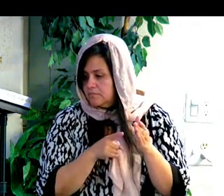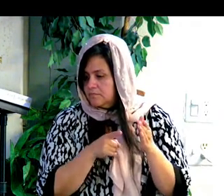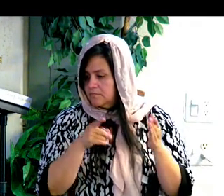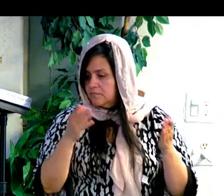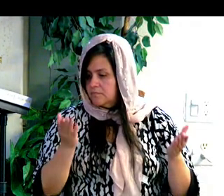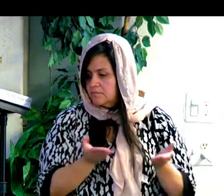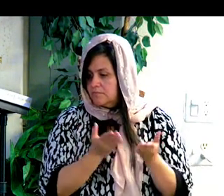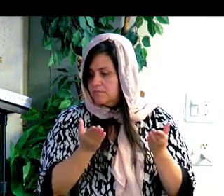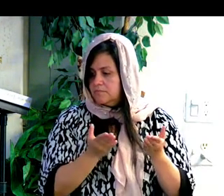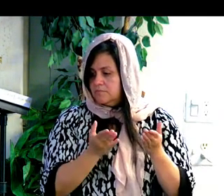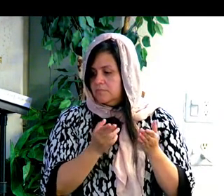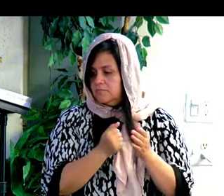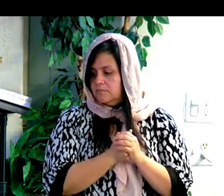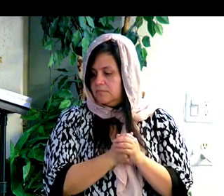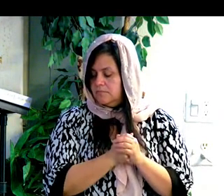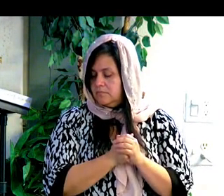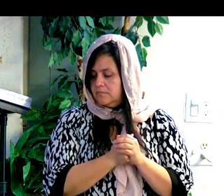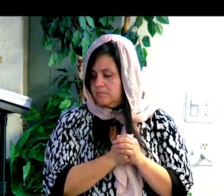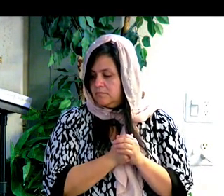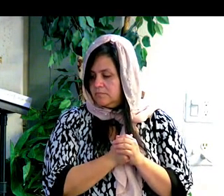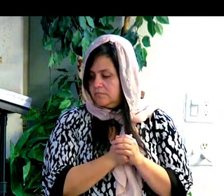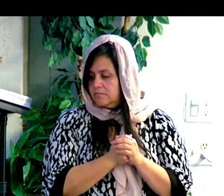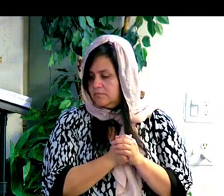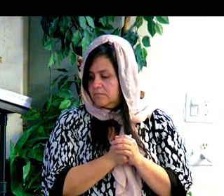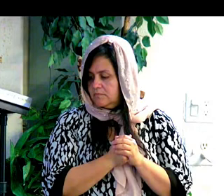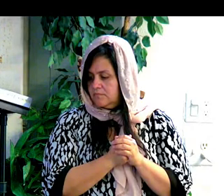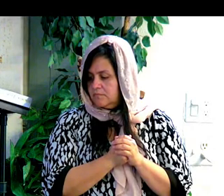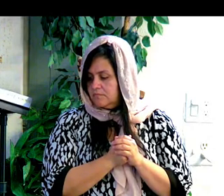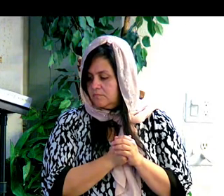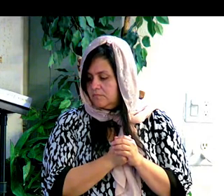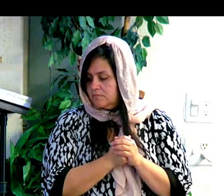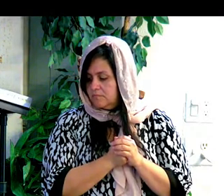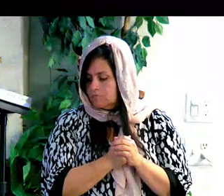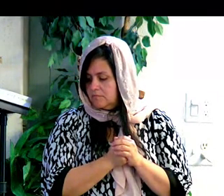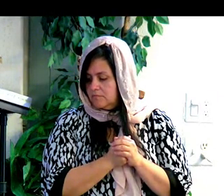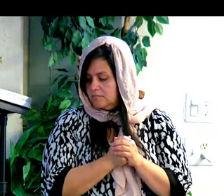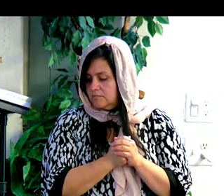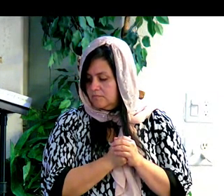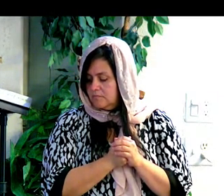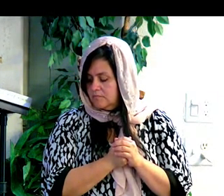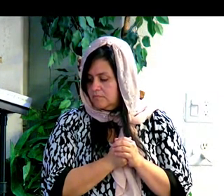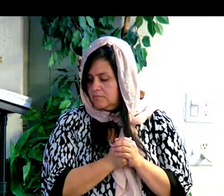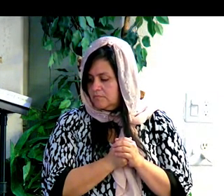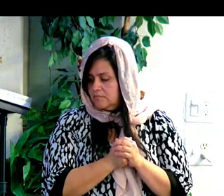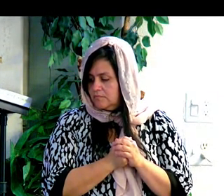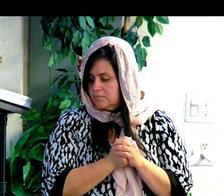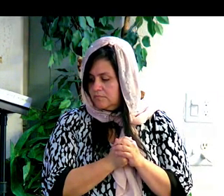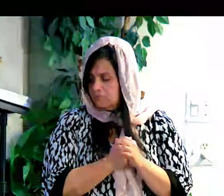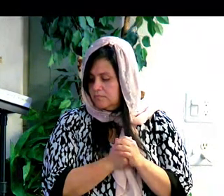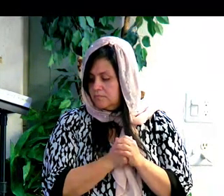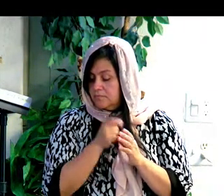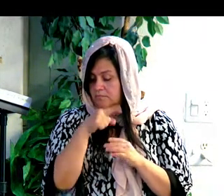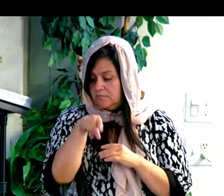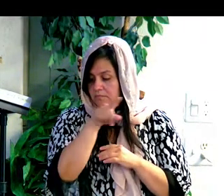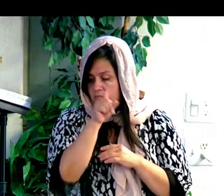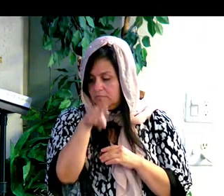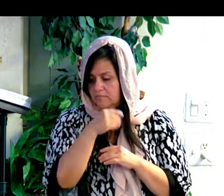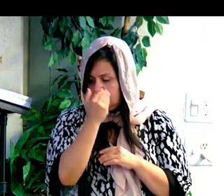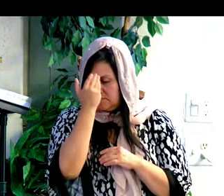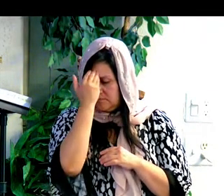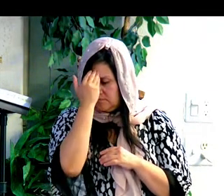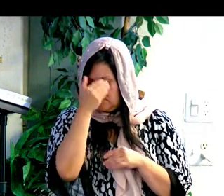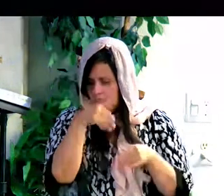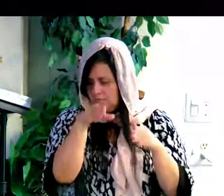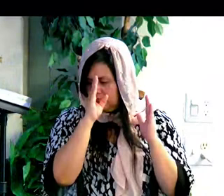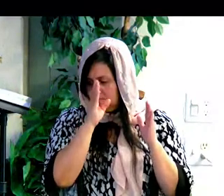Varones judíos y todos los que vivís en Jerusalén, sea esto de vuestro conocimiento, y prestad atención